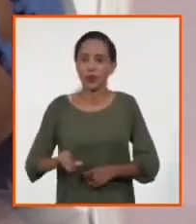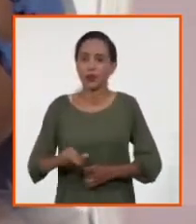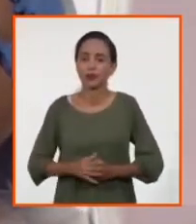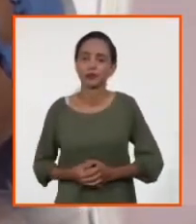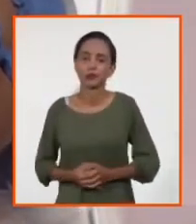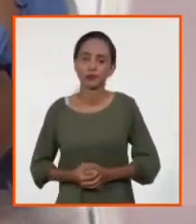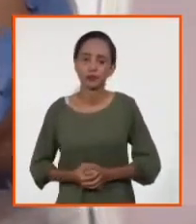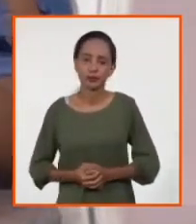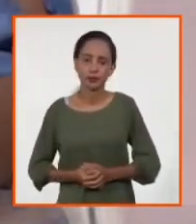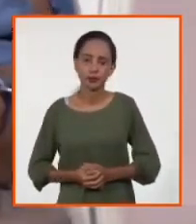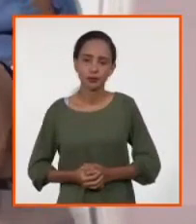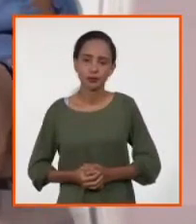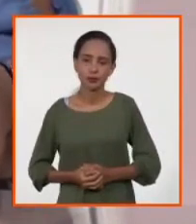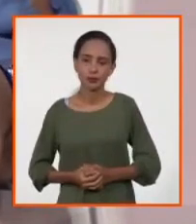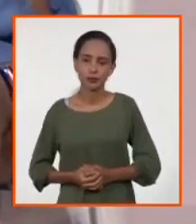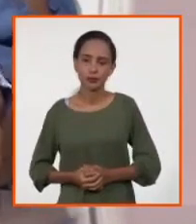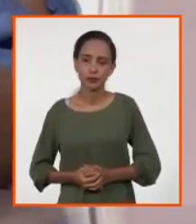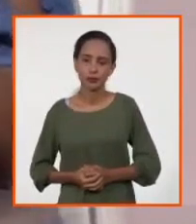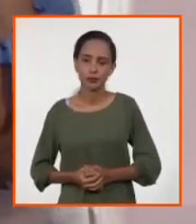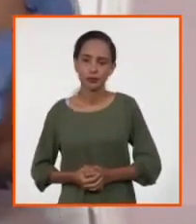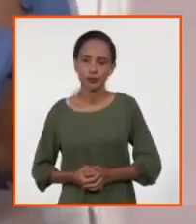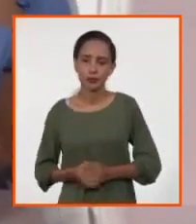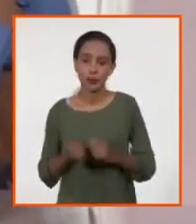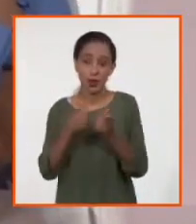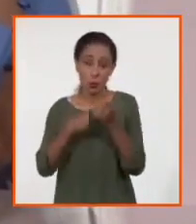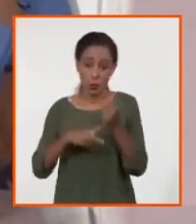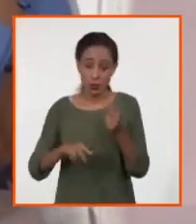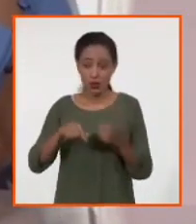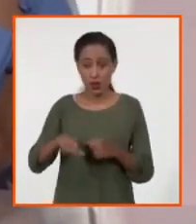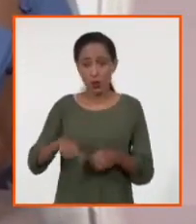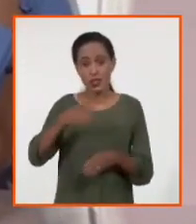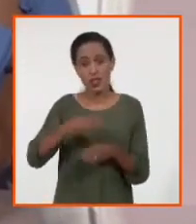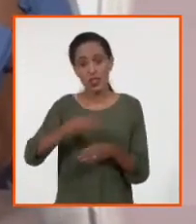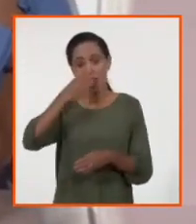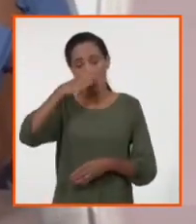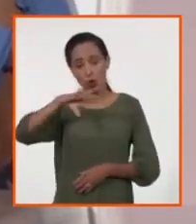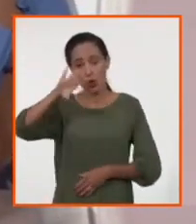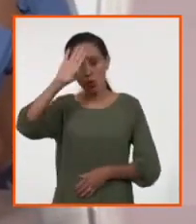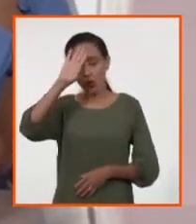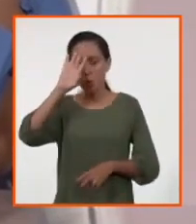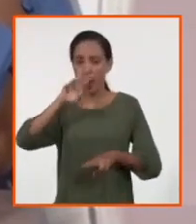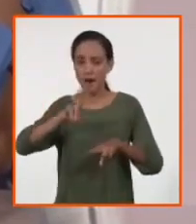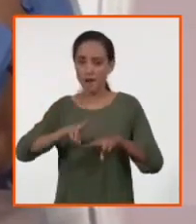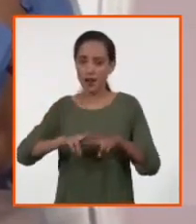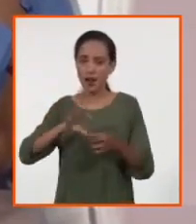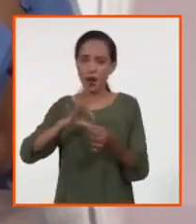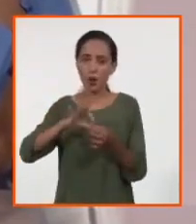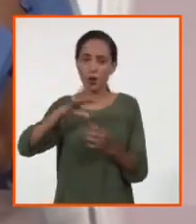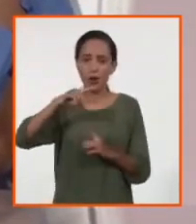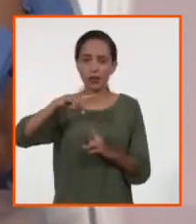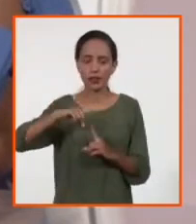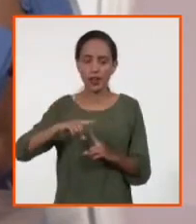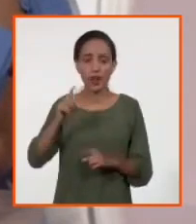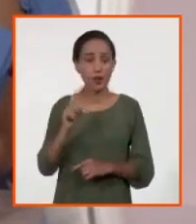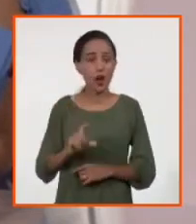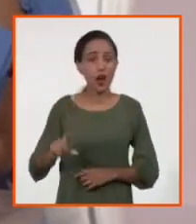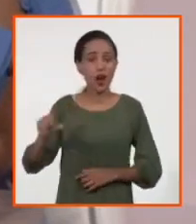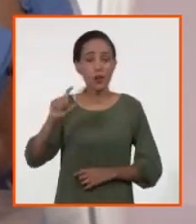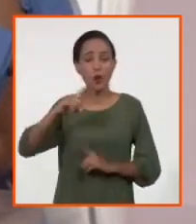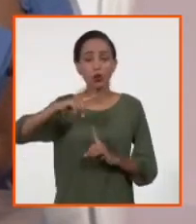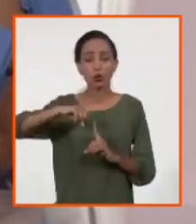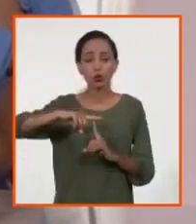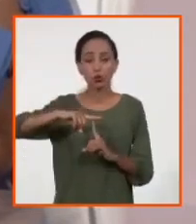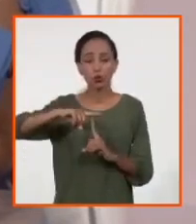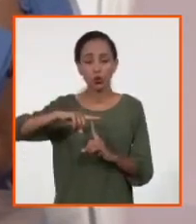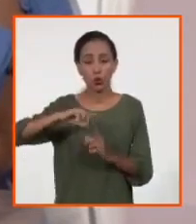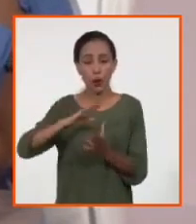enfermos por dengue. Las provincias hoy de Santiago, de Cuba, La Habana, Guantánamo, Camagüey, Las Tunas,